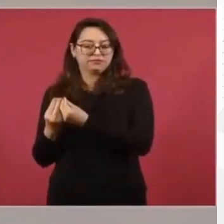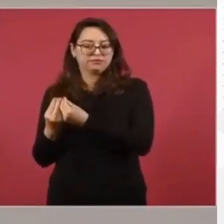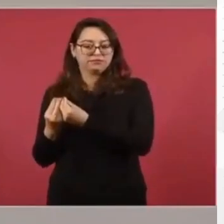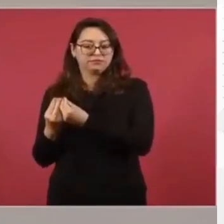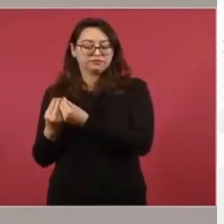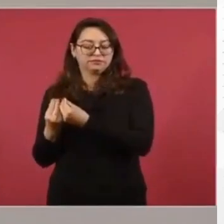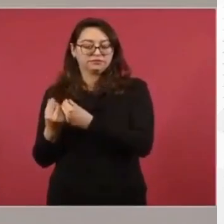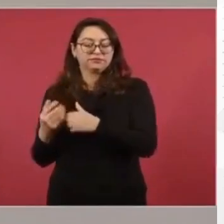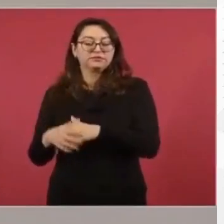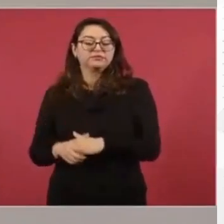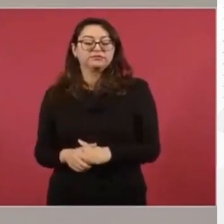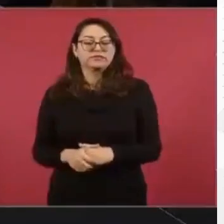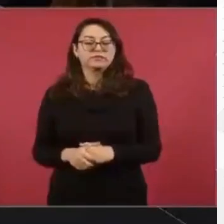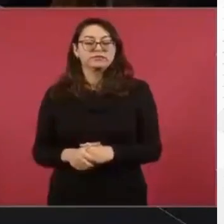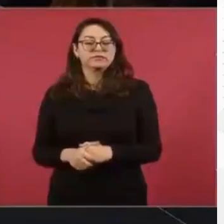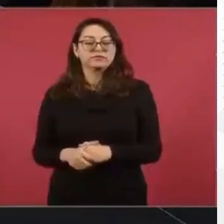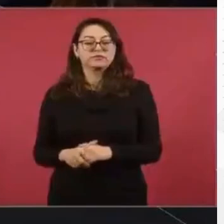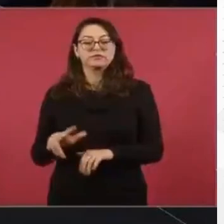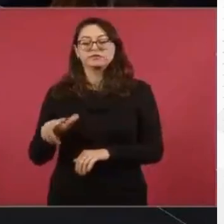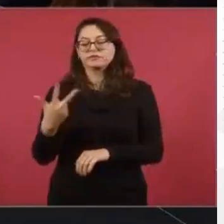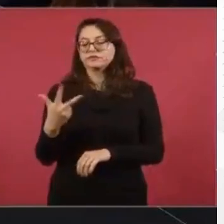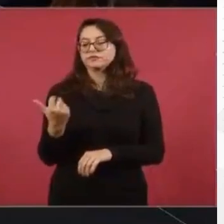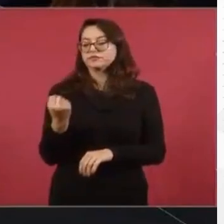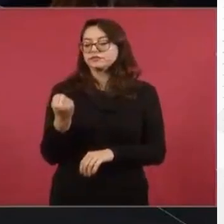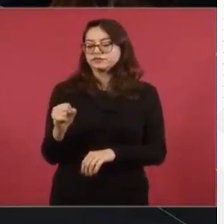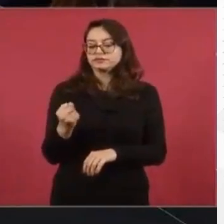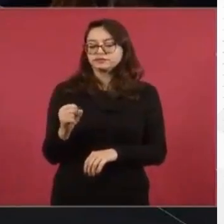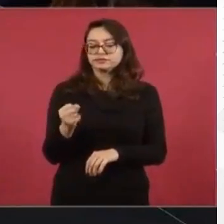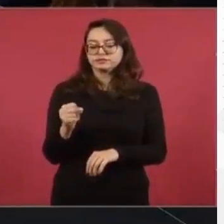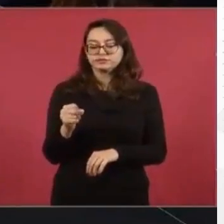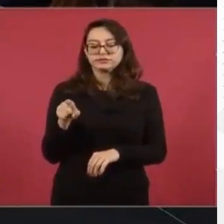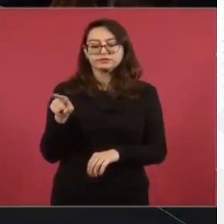El que iba encabezando el 13 de septiembre esa situación,